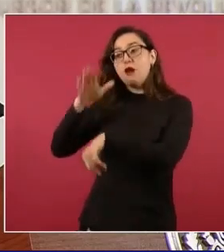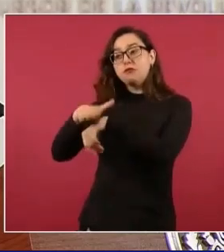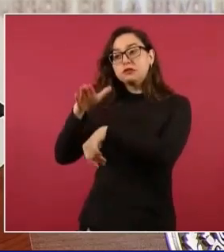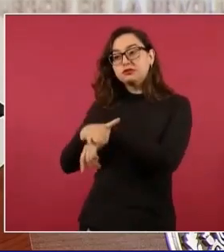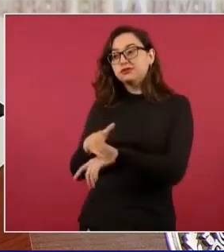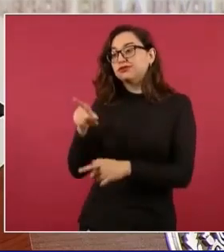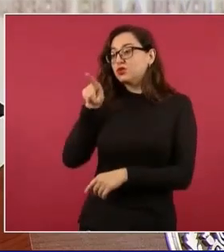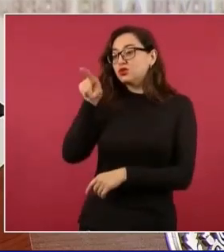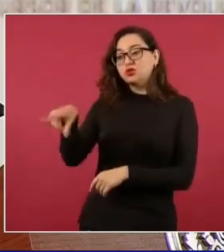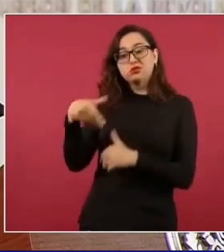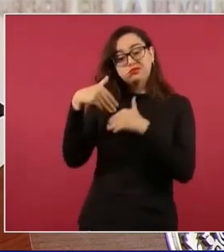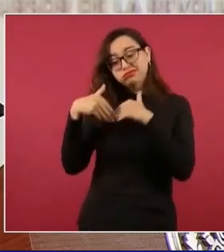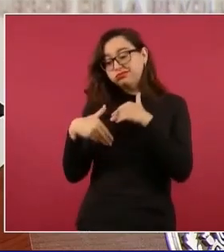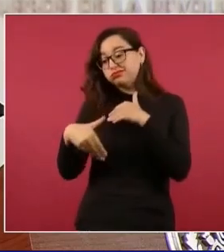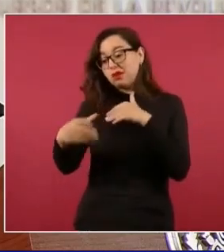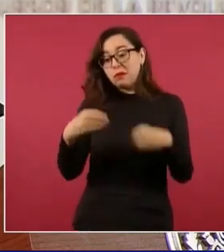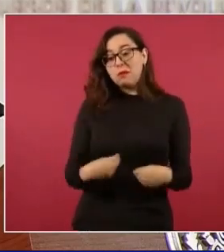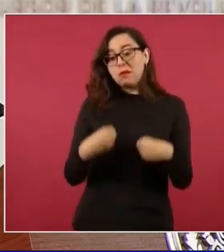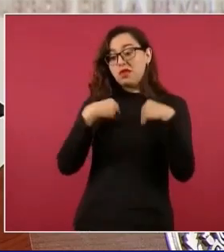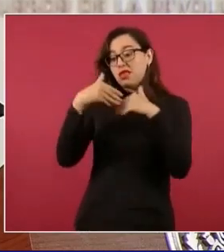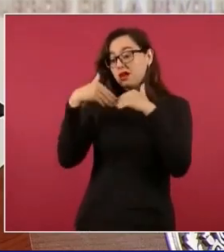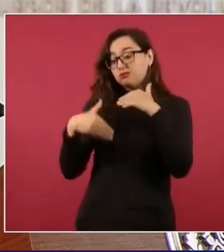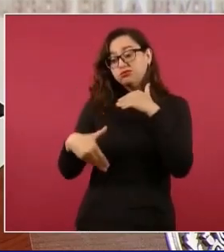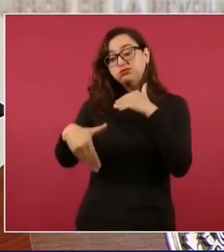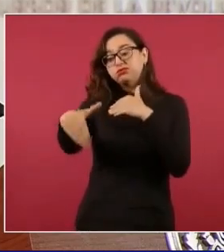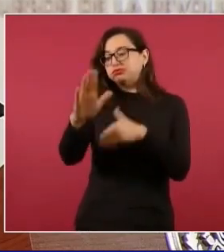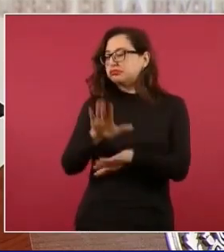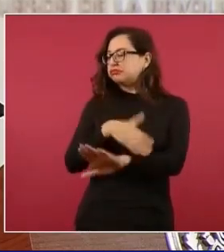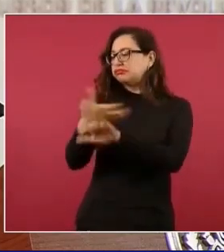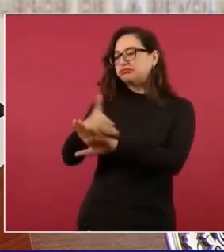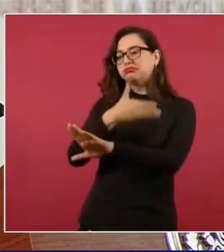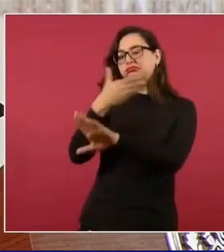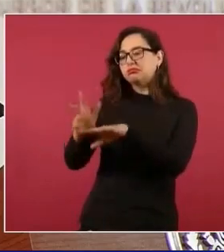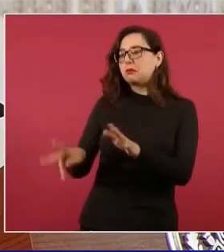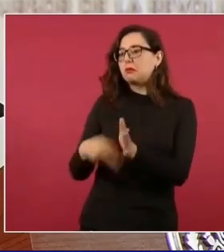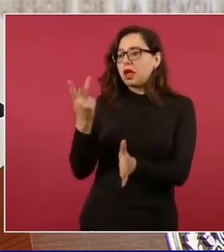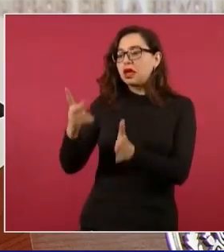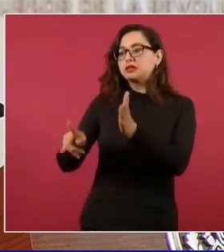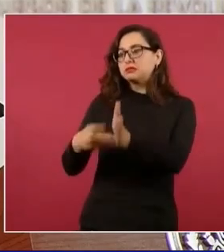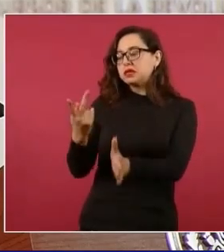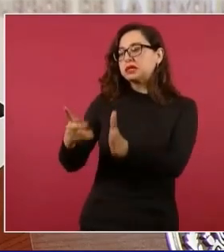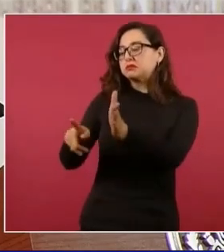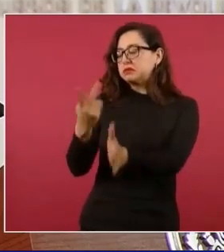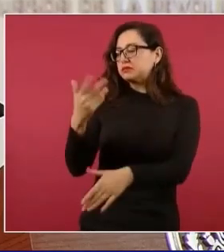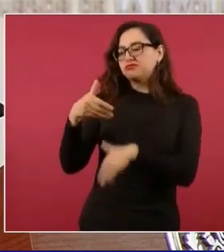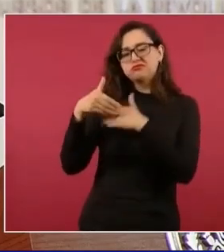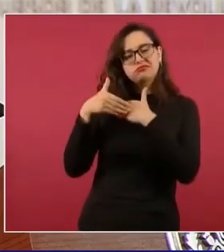Pero eso me pasa a mí, que soy gobernador, claro, no tanto.